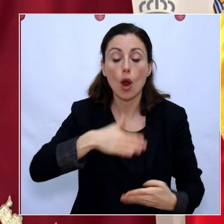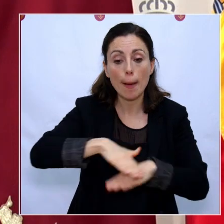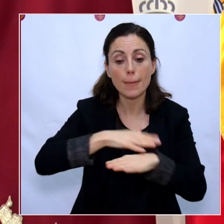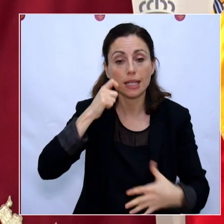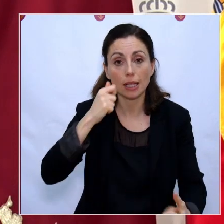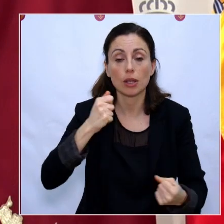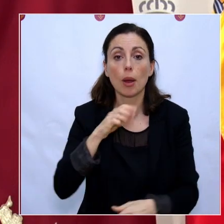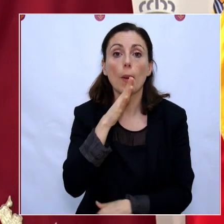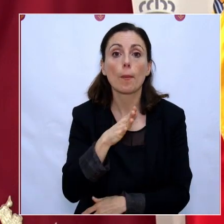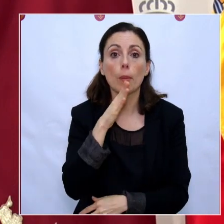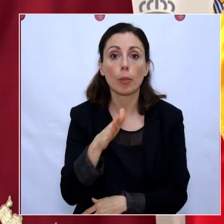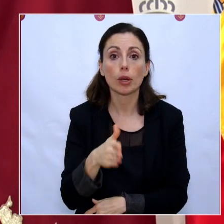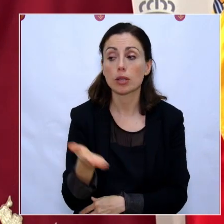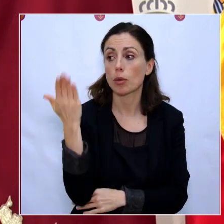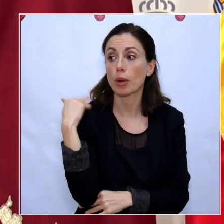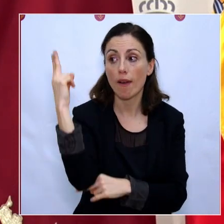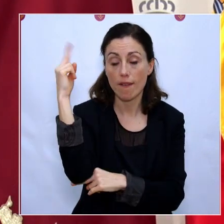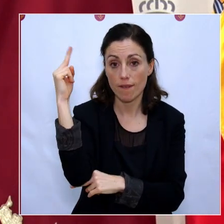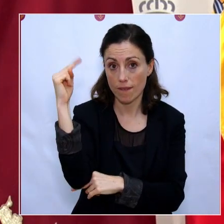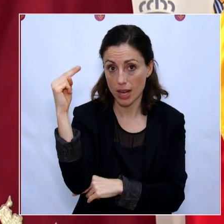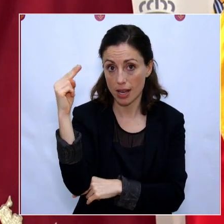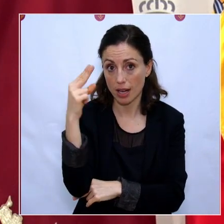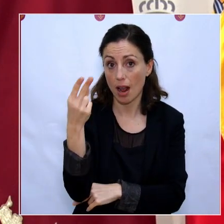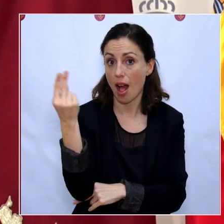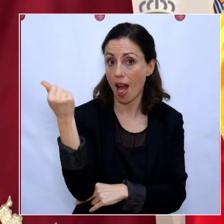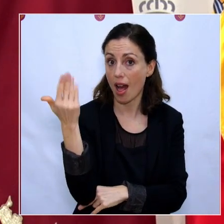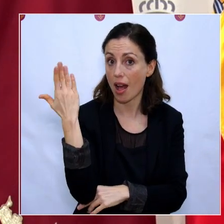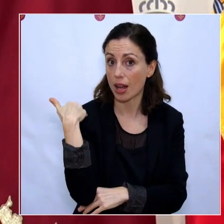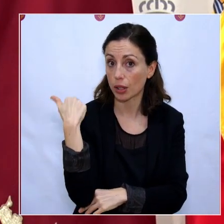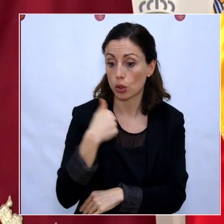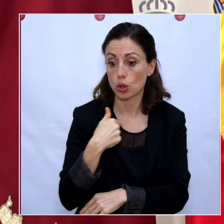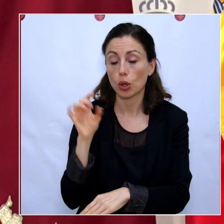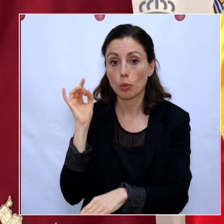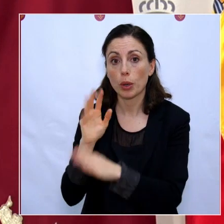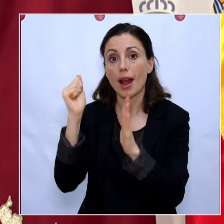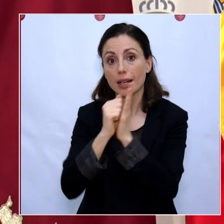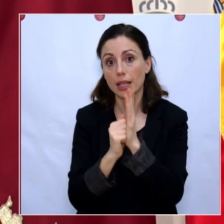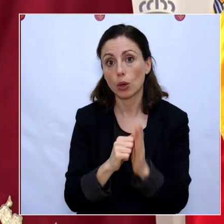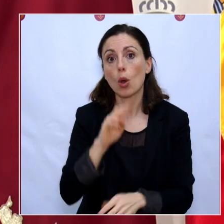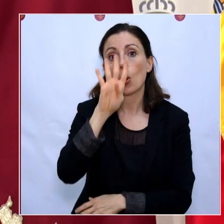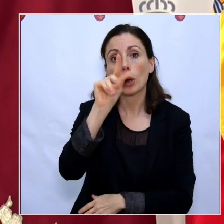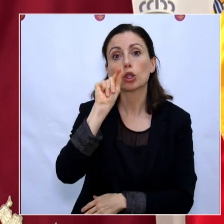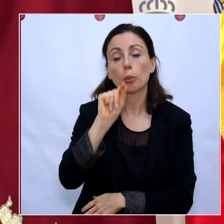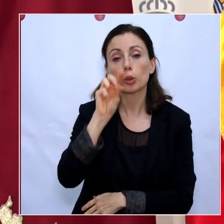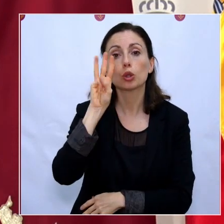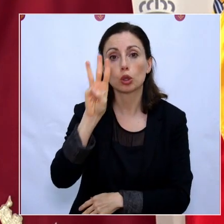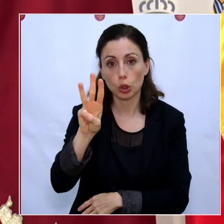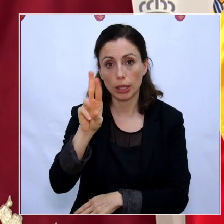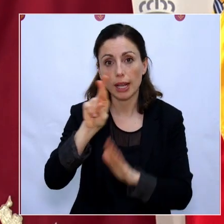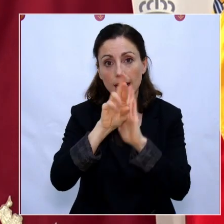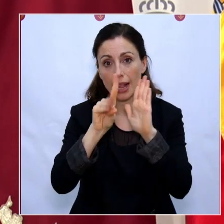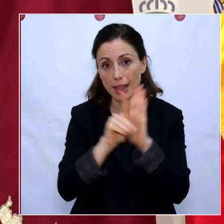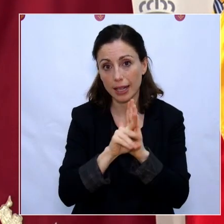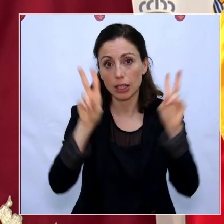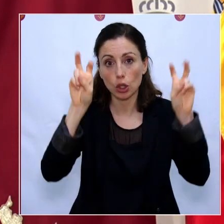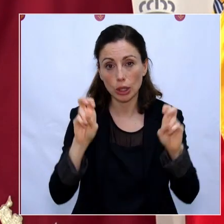por eso mismo, el pasado viernes, hace dos días, le enviamos, en virtud del artículo 4.3 de ese Real Decreto de Estado de